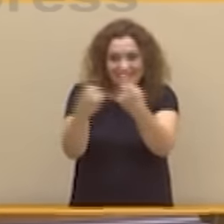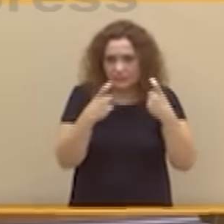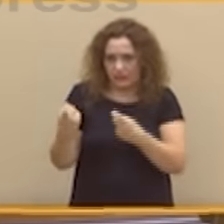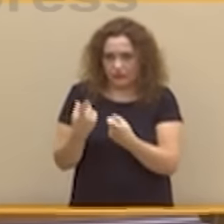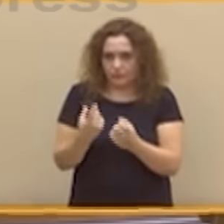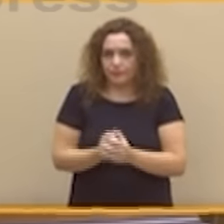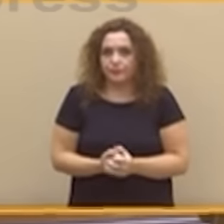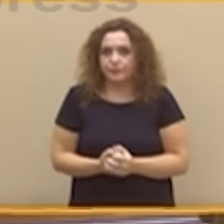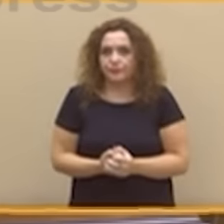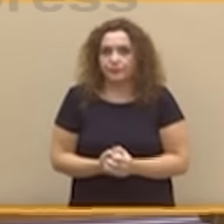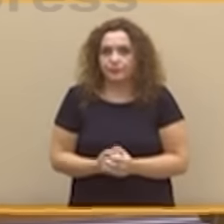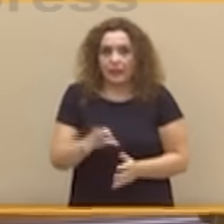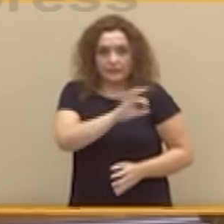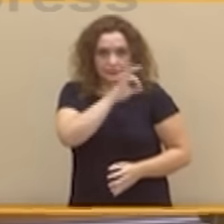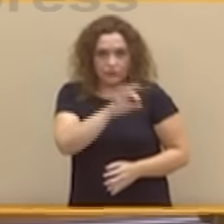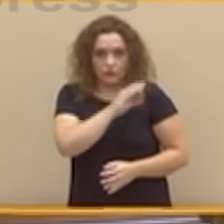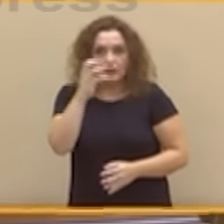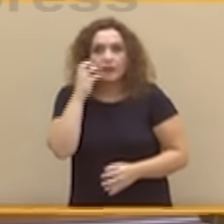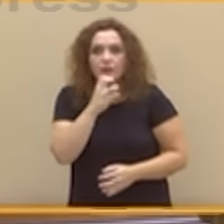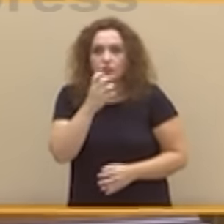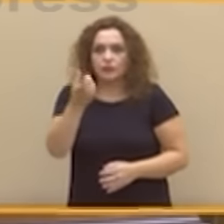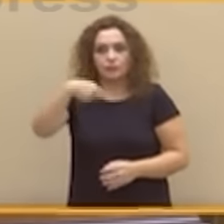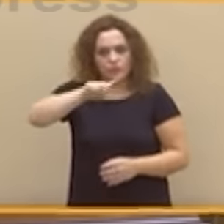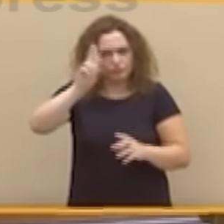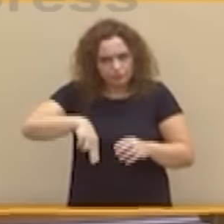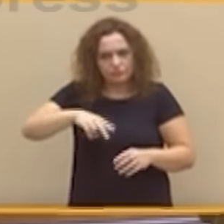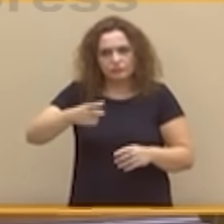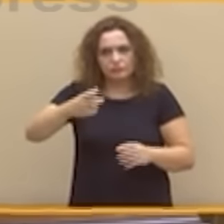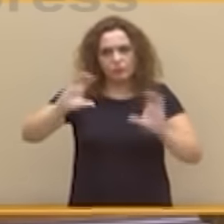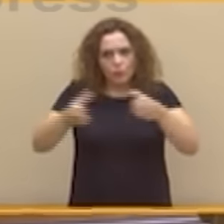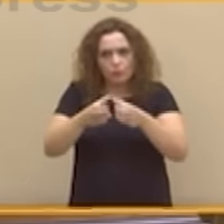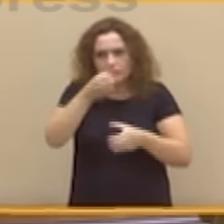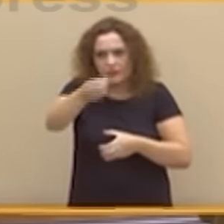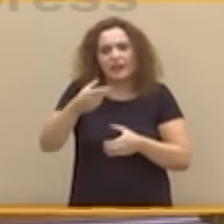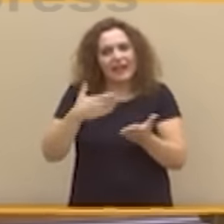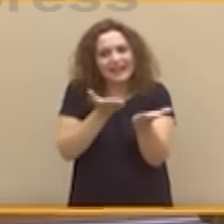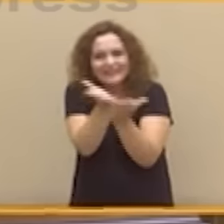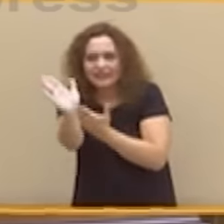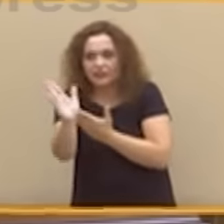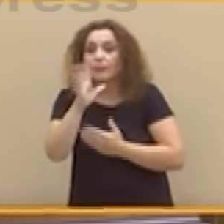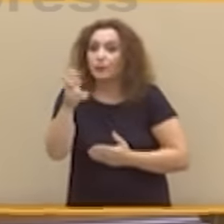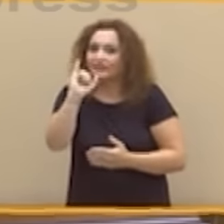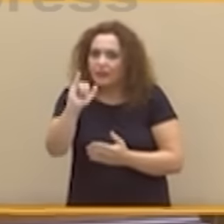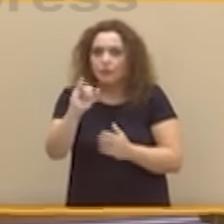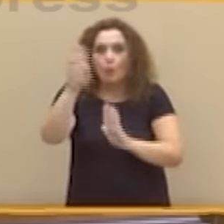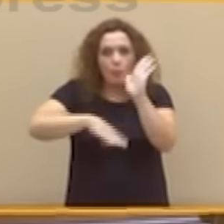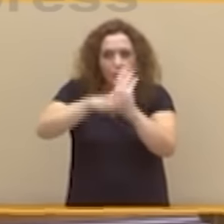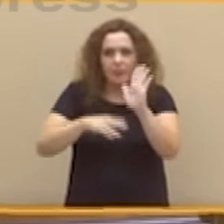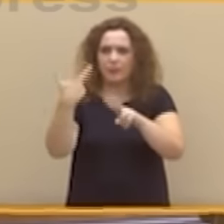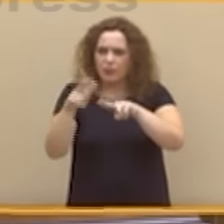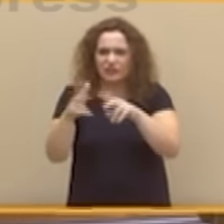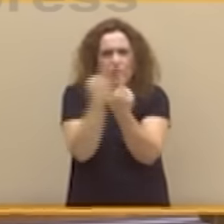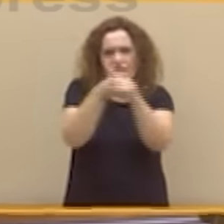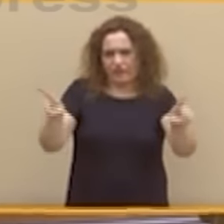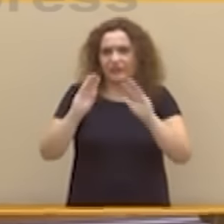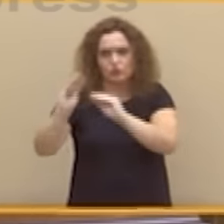Señor Rajoy, somos la alternativa a su Gobierno porque tenemos alternativas a sus políticas. Tenemos un programa político diferente al suyo y